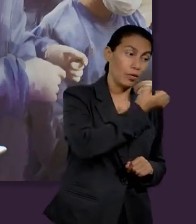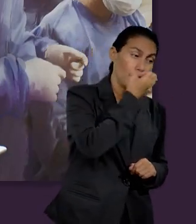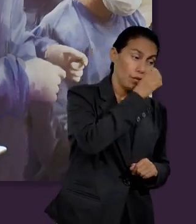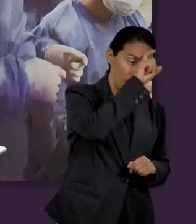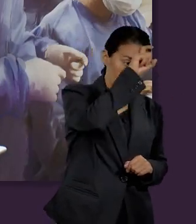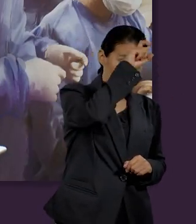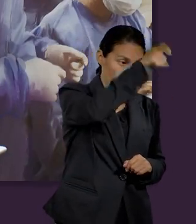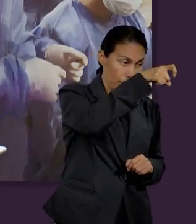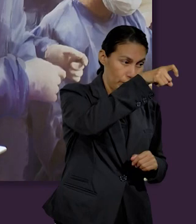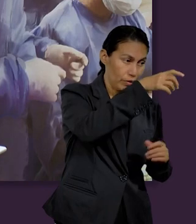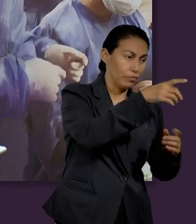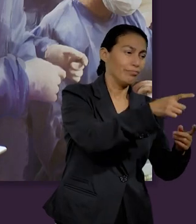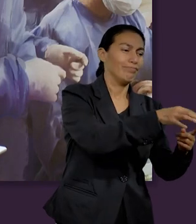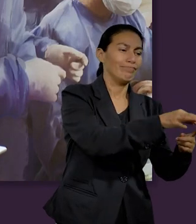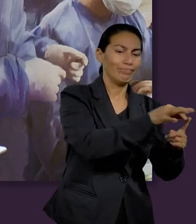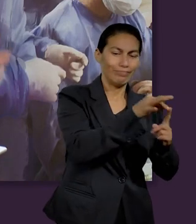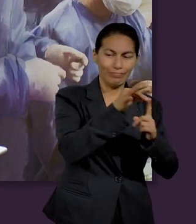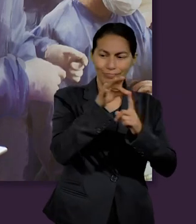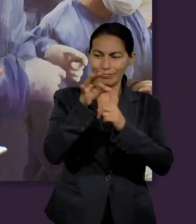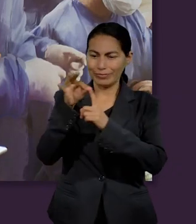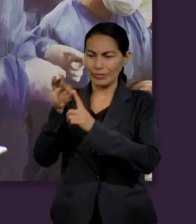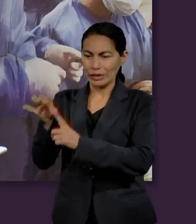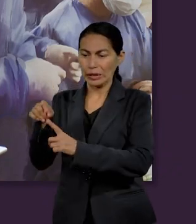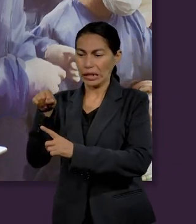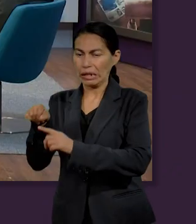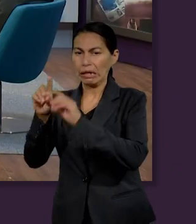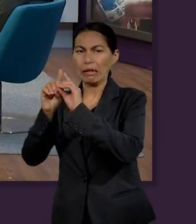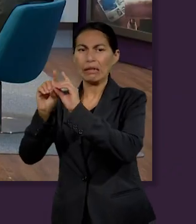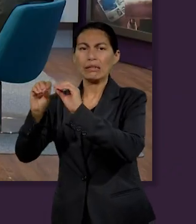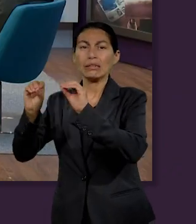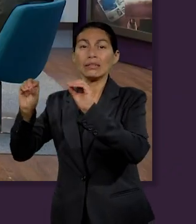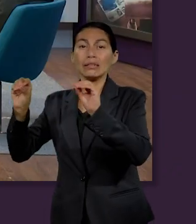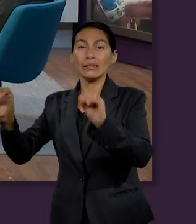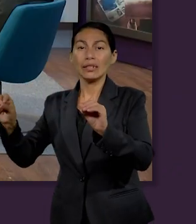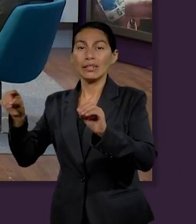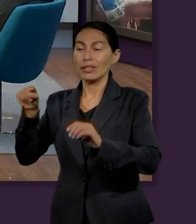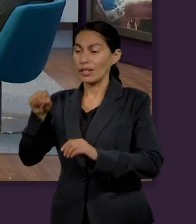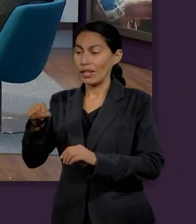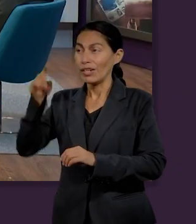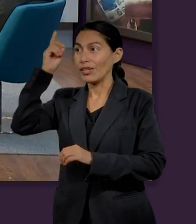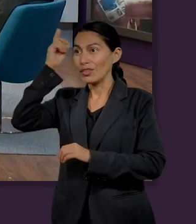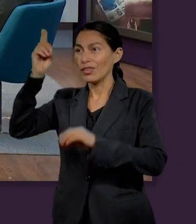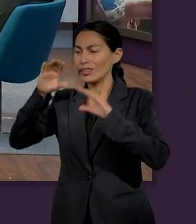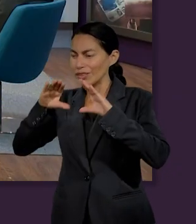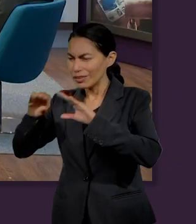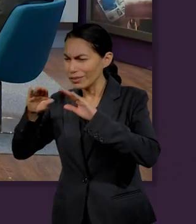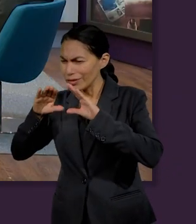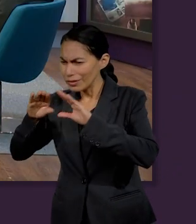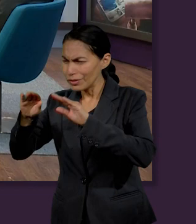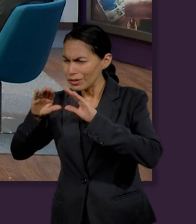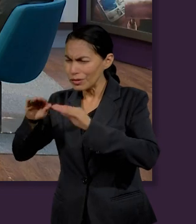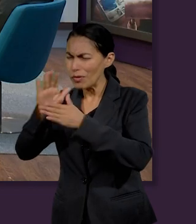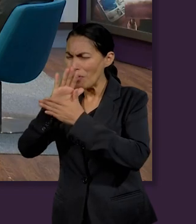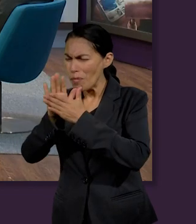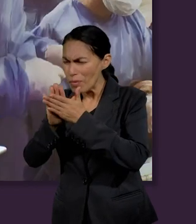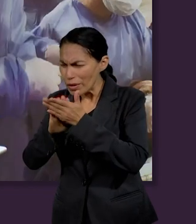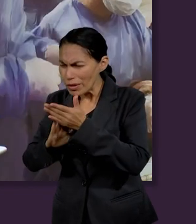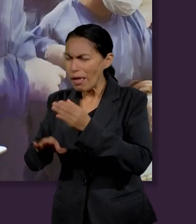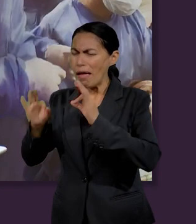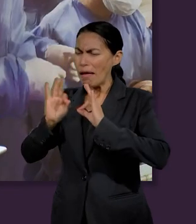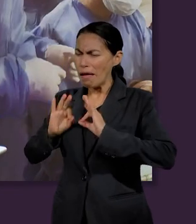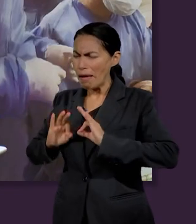de la escuela de Egipto a la escuela del desierto y ahí fue cuando Dios le fue enseñando la humildad la